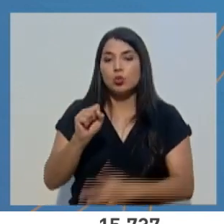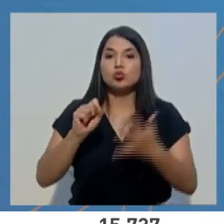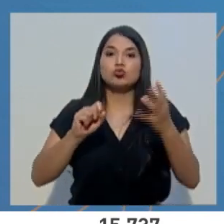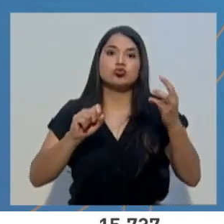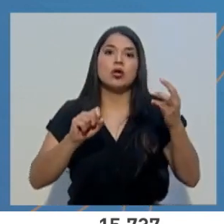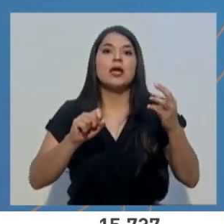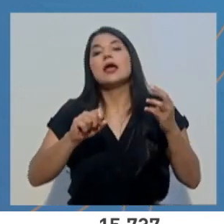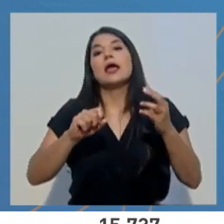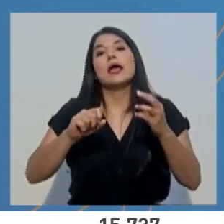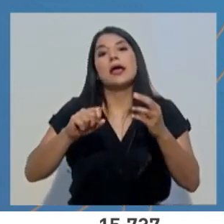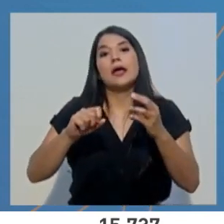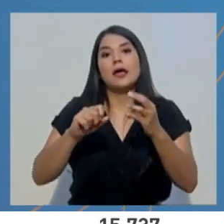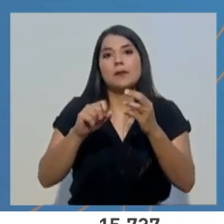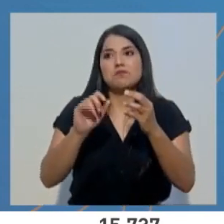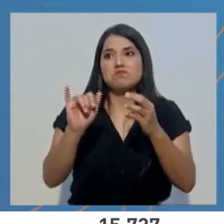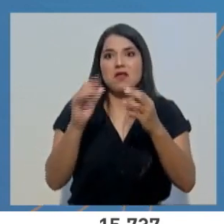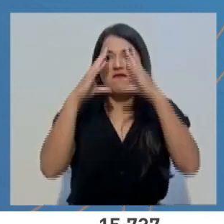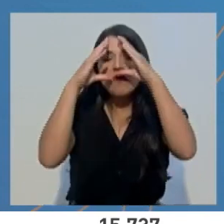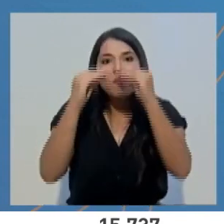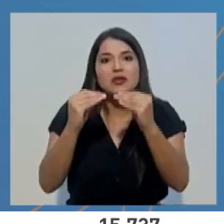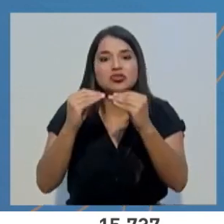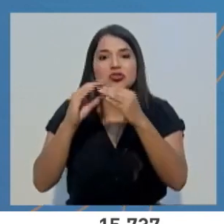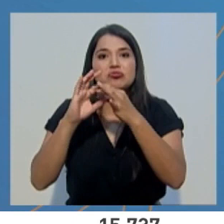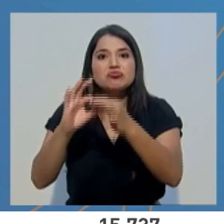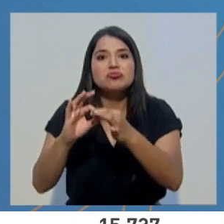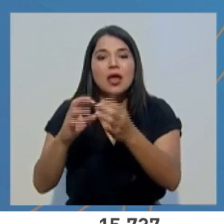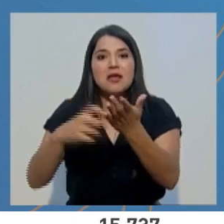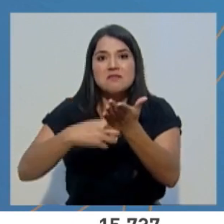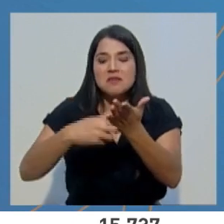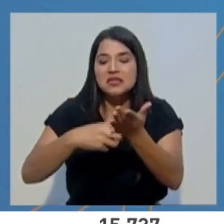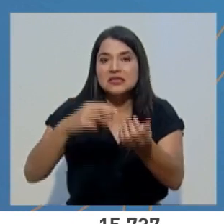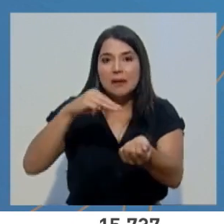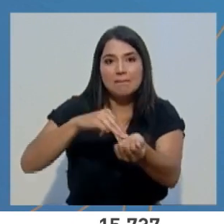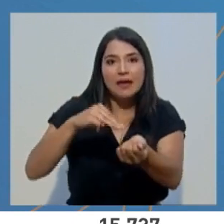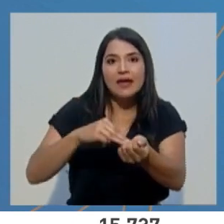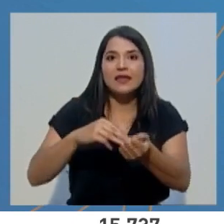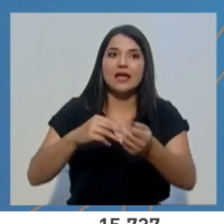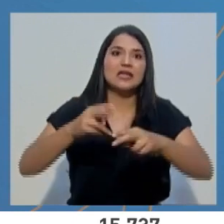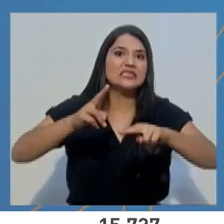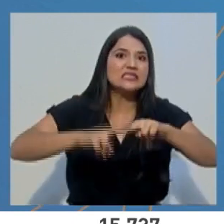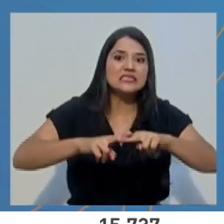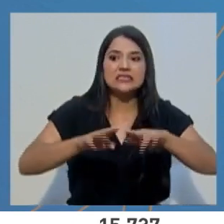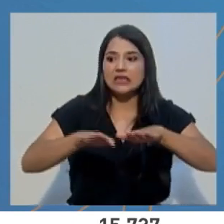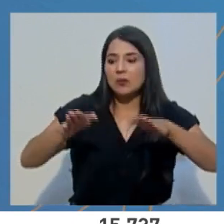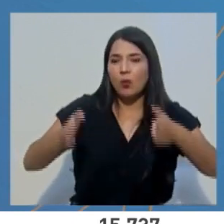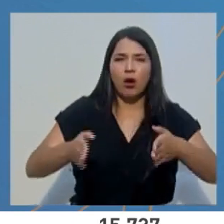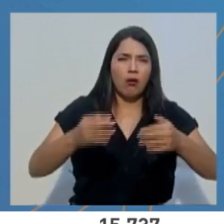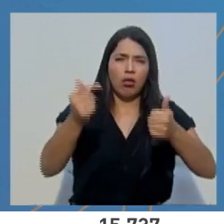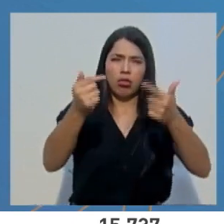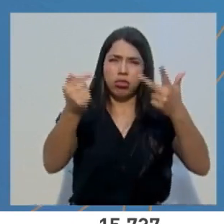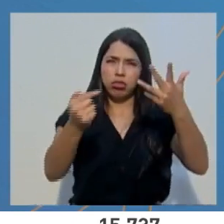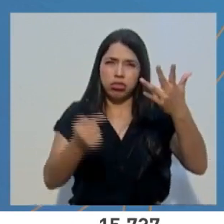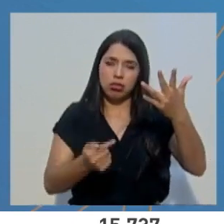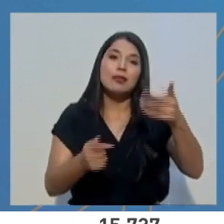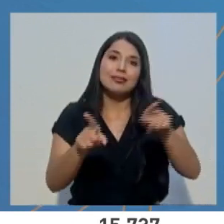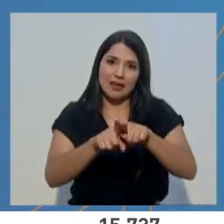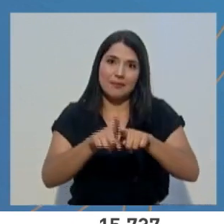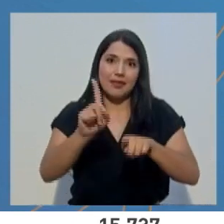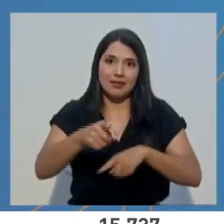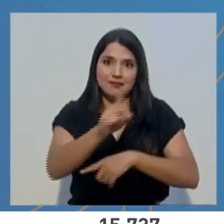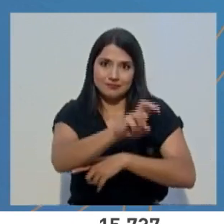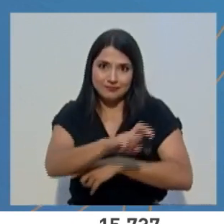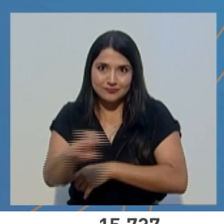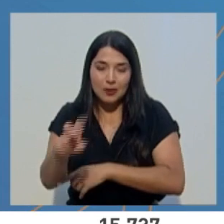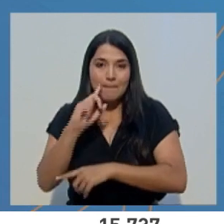mobiliario como camillas, sillas y otros. También, siguiendo los estándares de la iniciativa